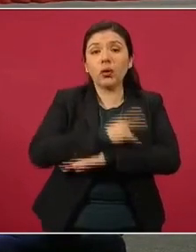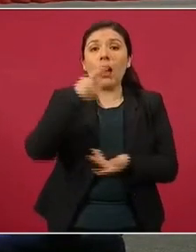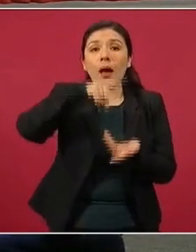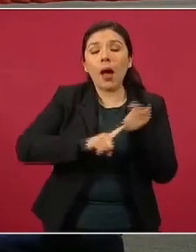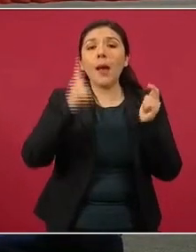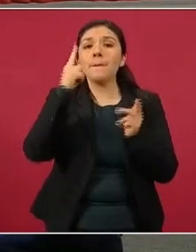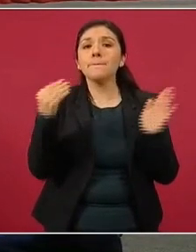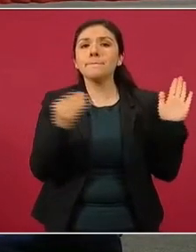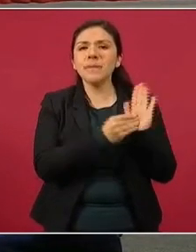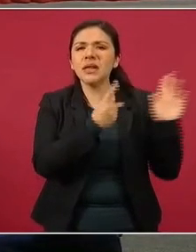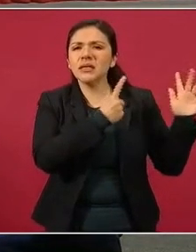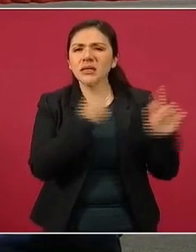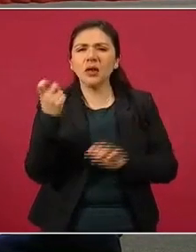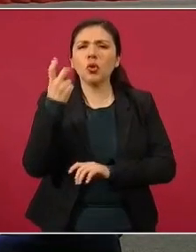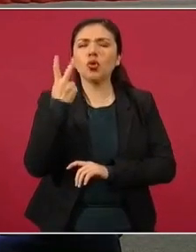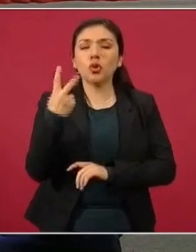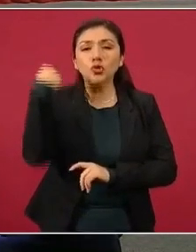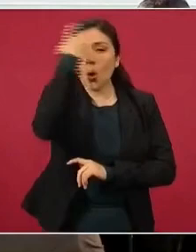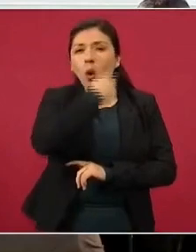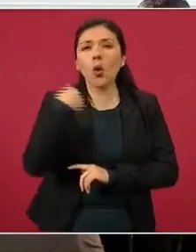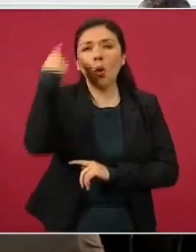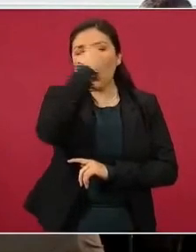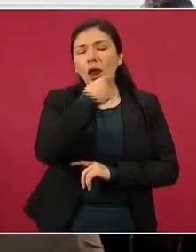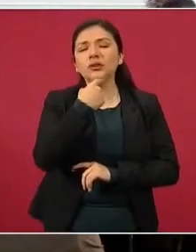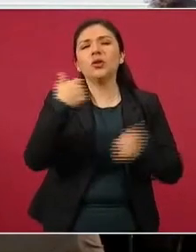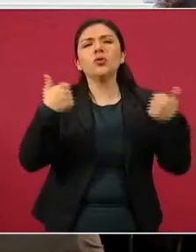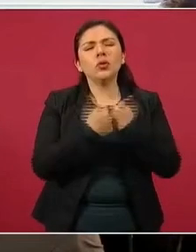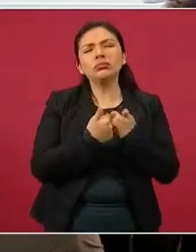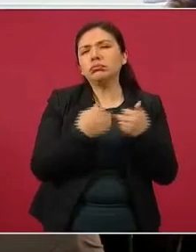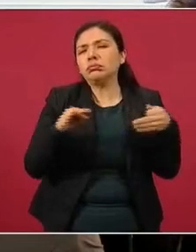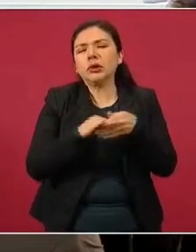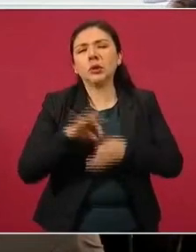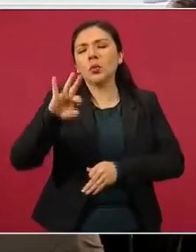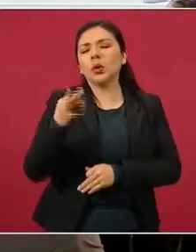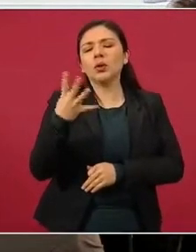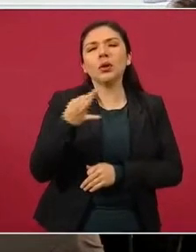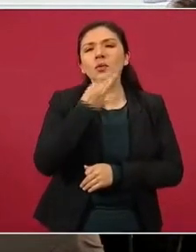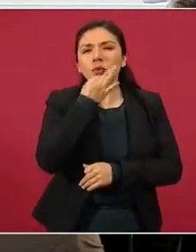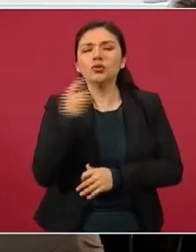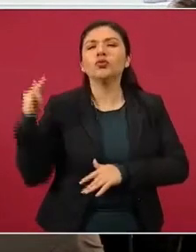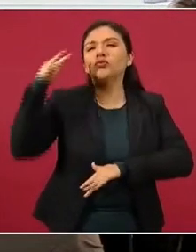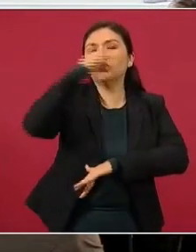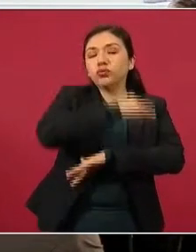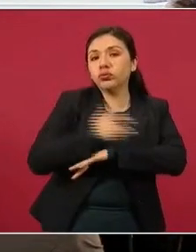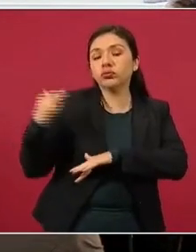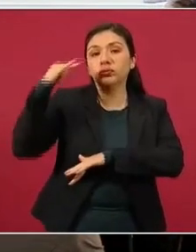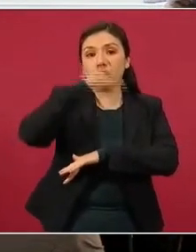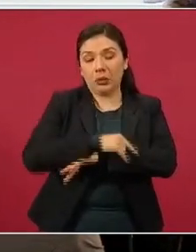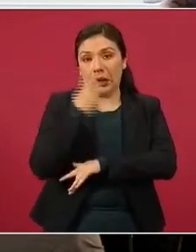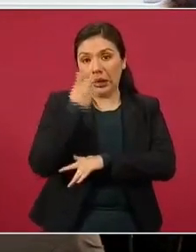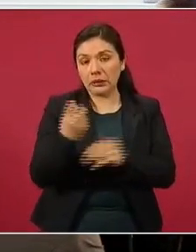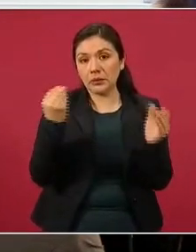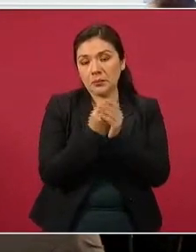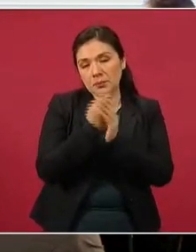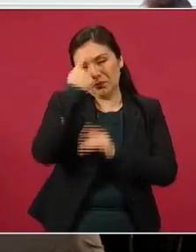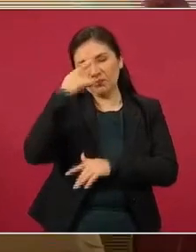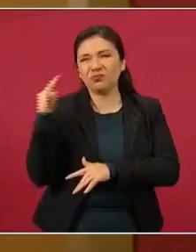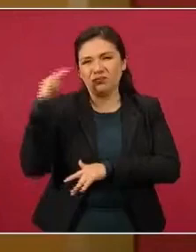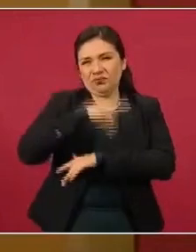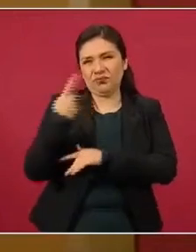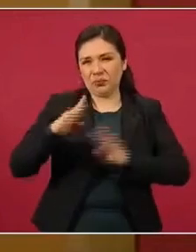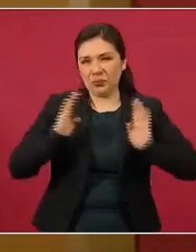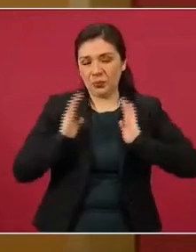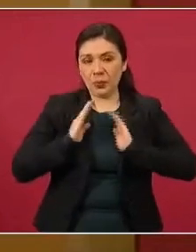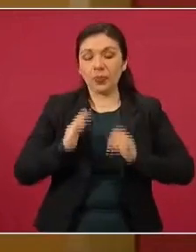102 horas con 44 minutos de vuelo en las aeronaves que pertenecen a la Fuerza Aérea